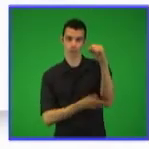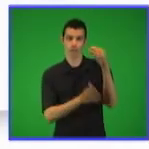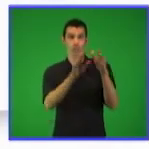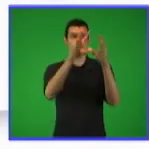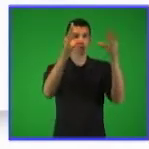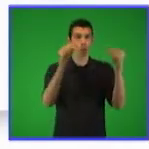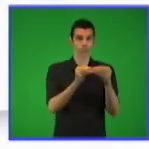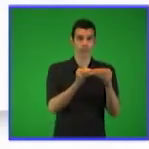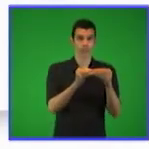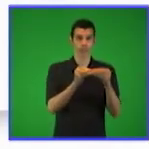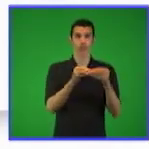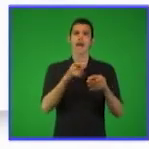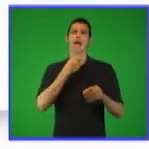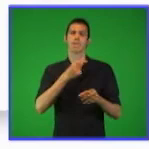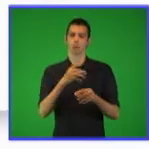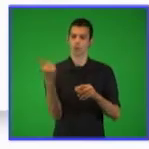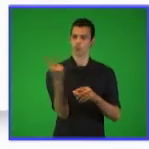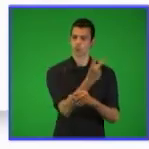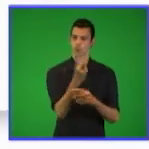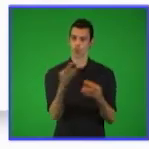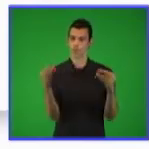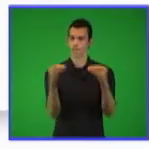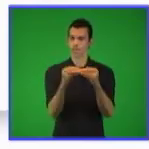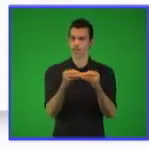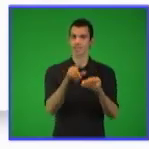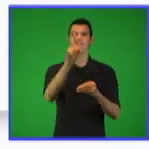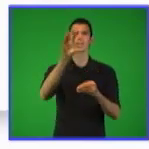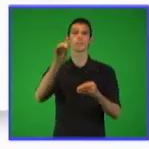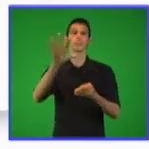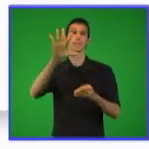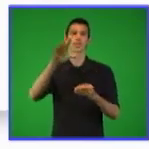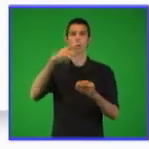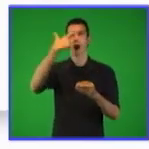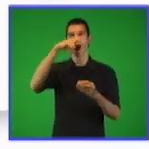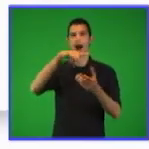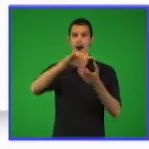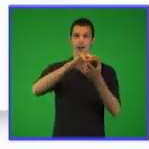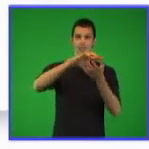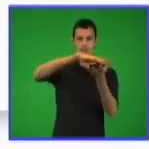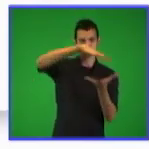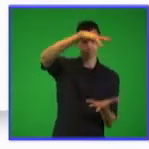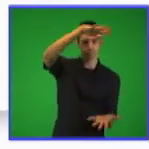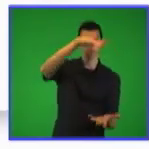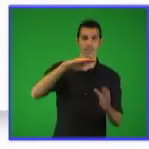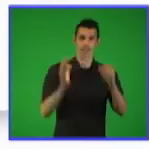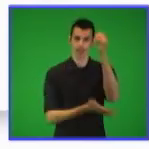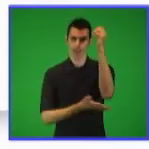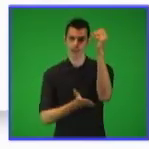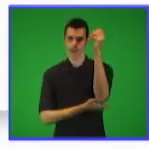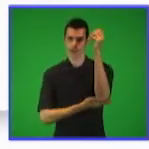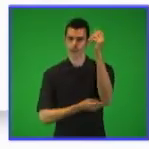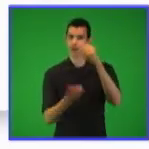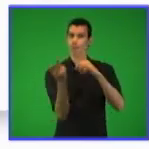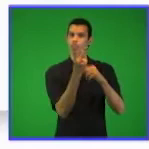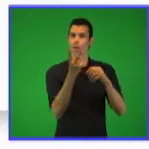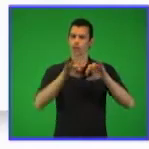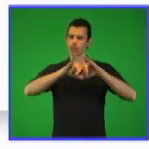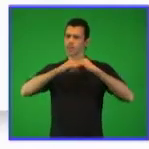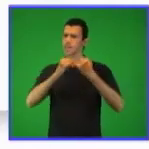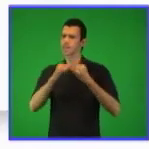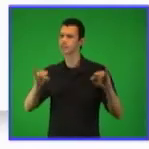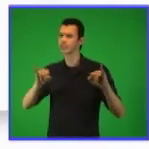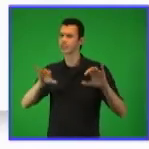procedimiento que estamos proponiendo que podemos declarar la cantidad que corta Enrique que es desconocida